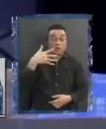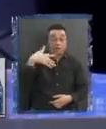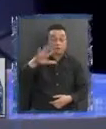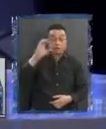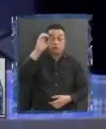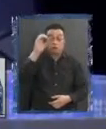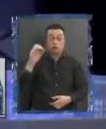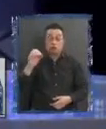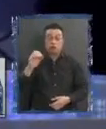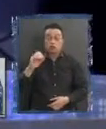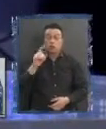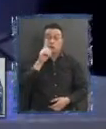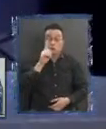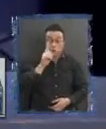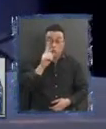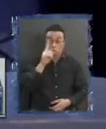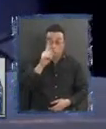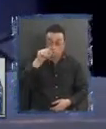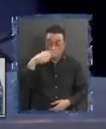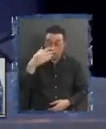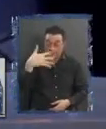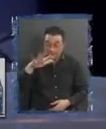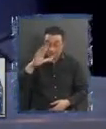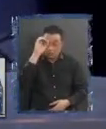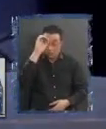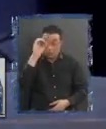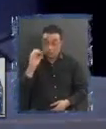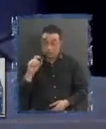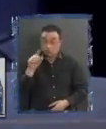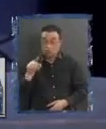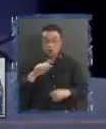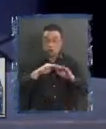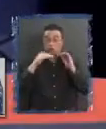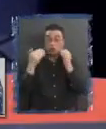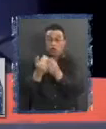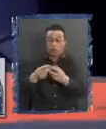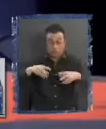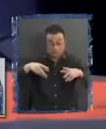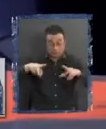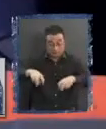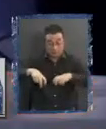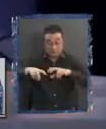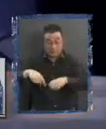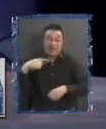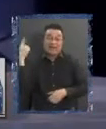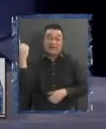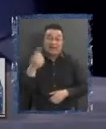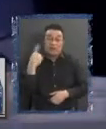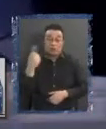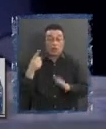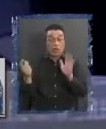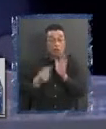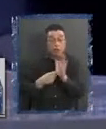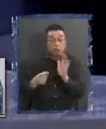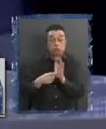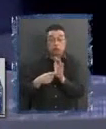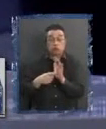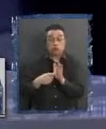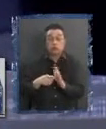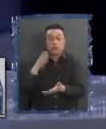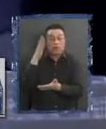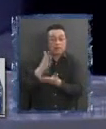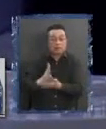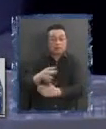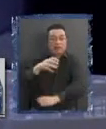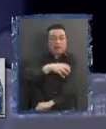lo que se recauda a nivel nacional en impuestos se decide en la región. 1